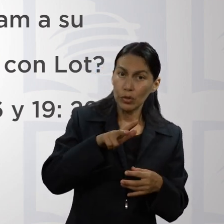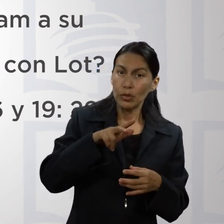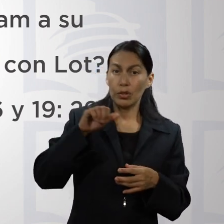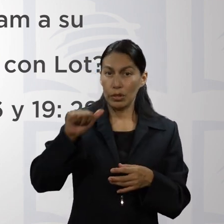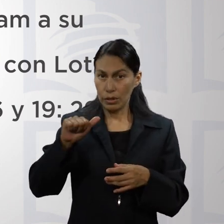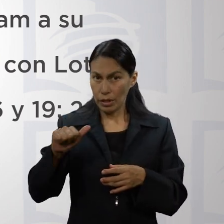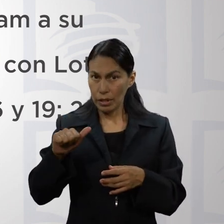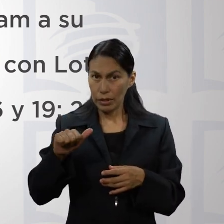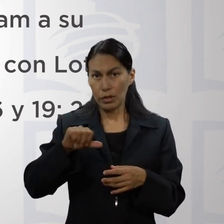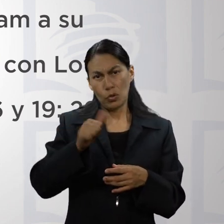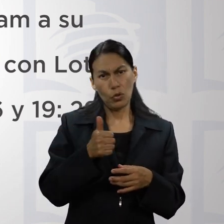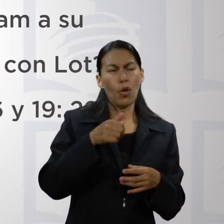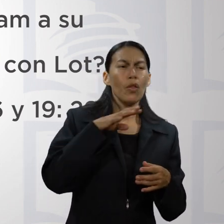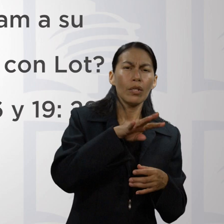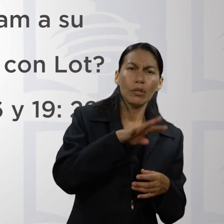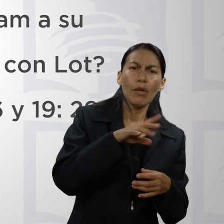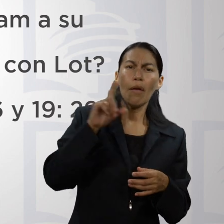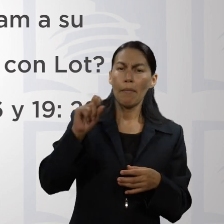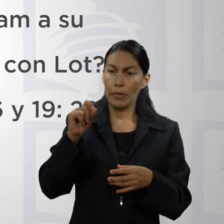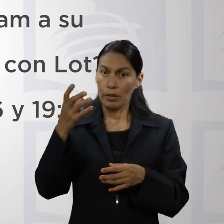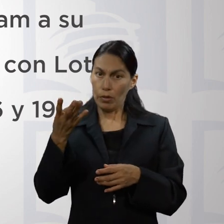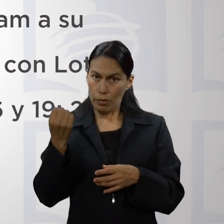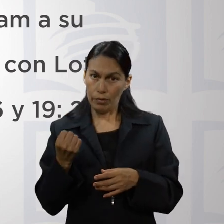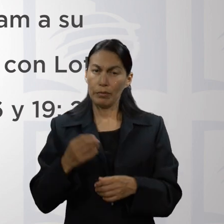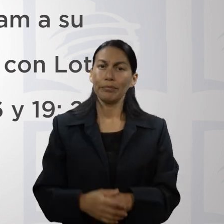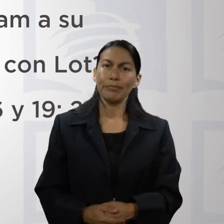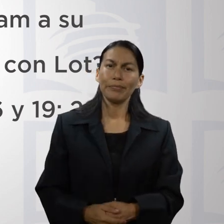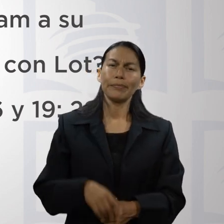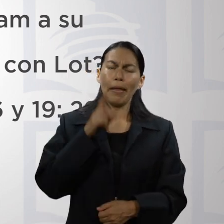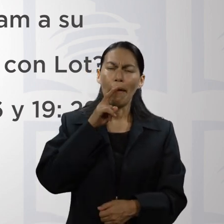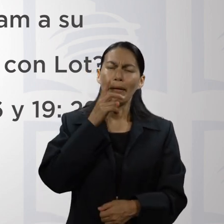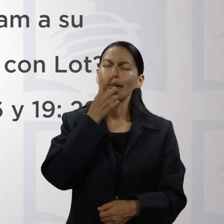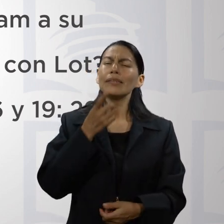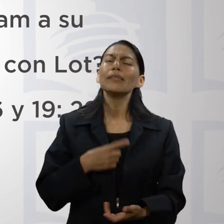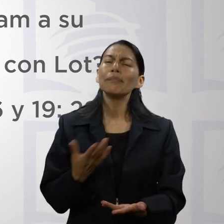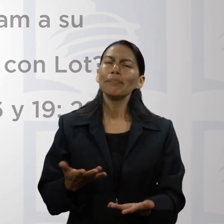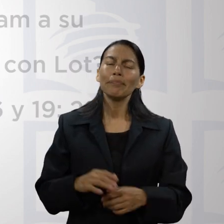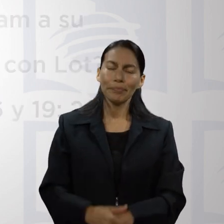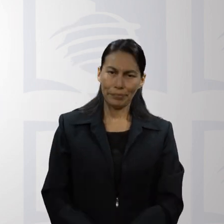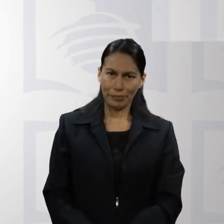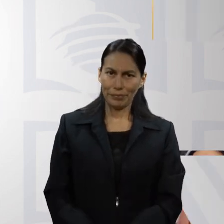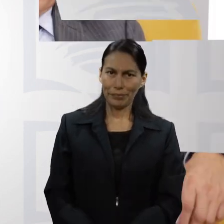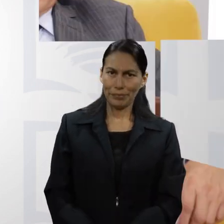16 y 19, 29. Vamos a escuchar al experto.